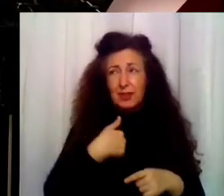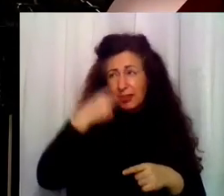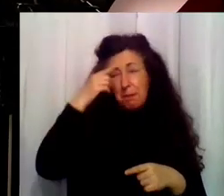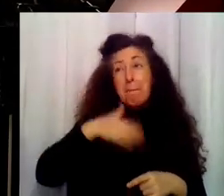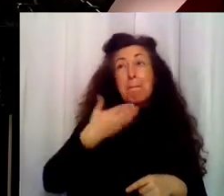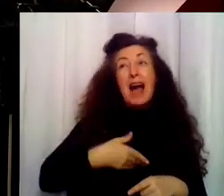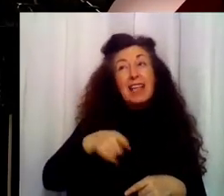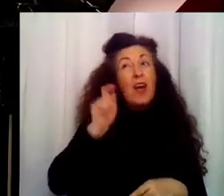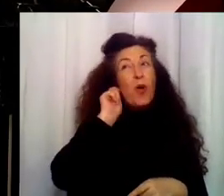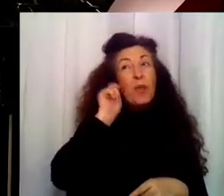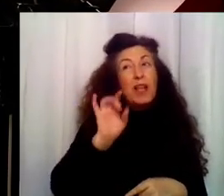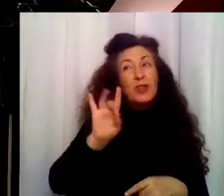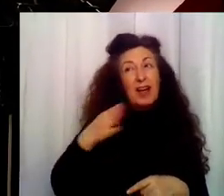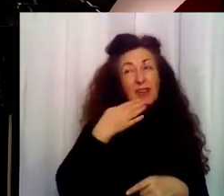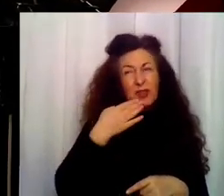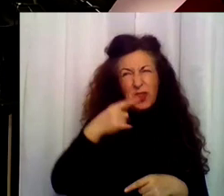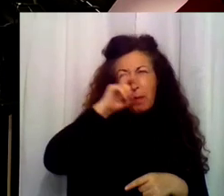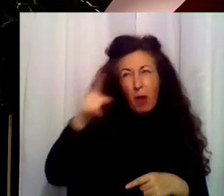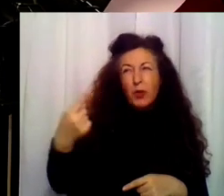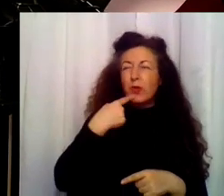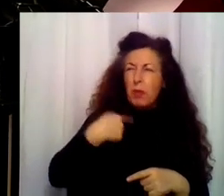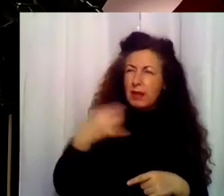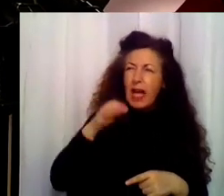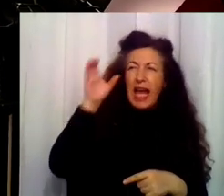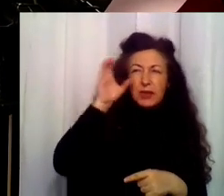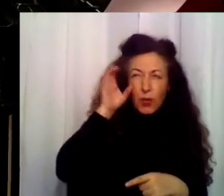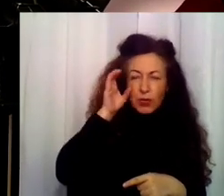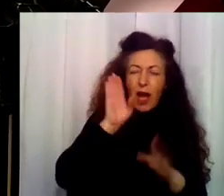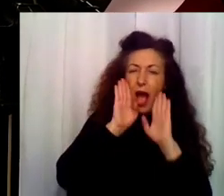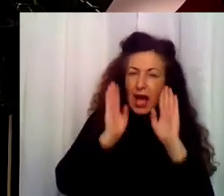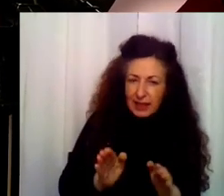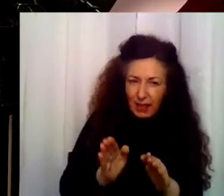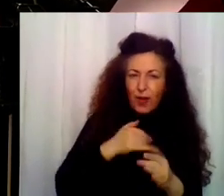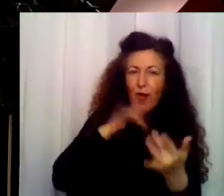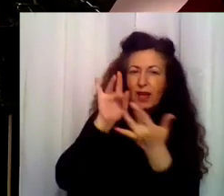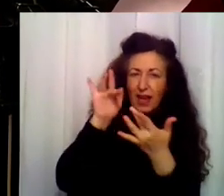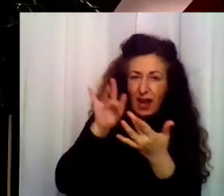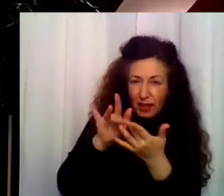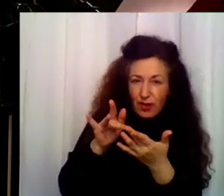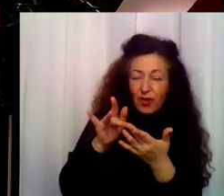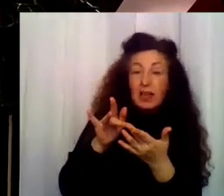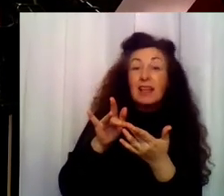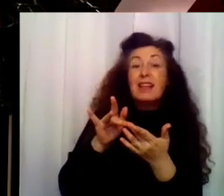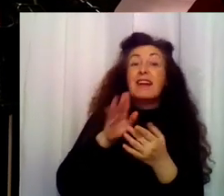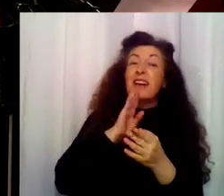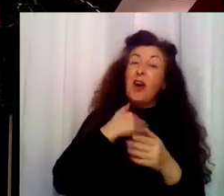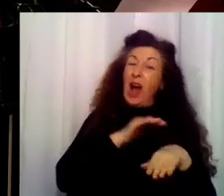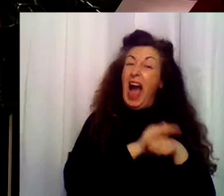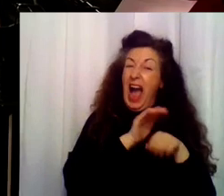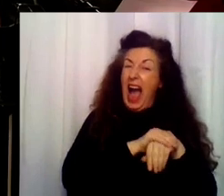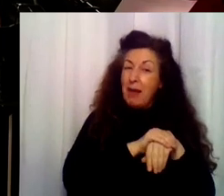que me dijiste, escucha, presta atención, relaciónate. Margarita, Margarita me enseñó muchas cosas.